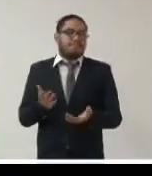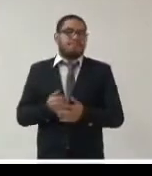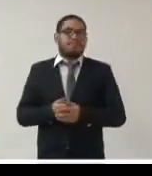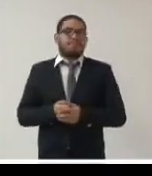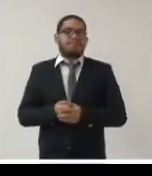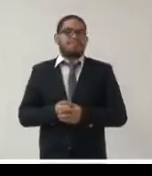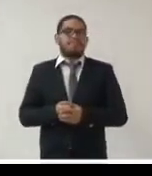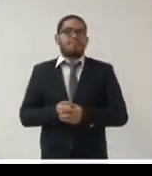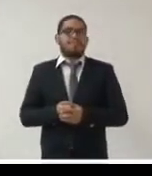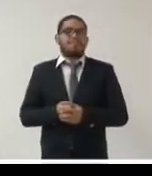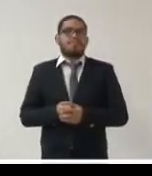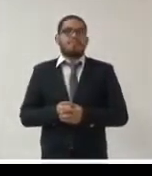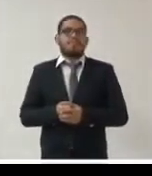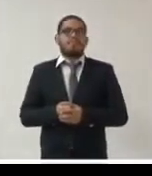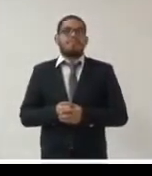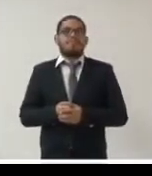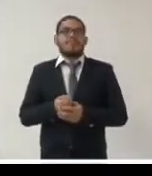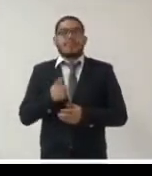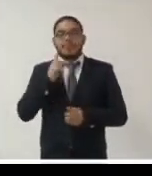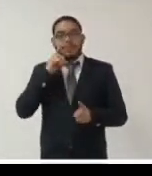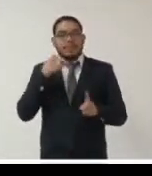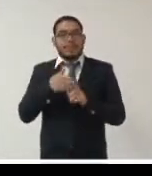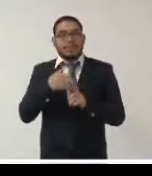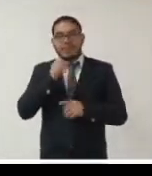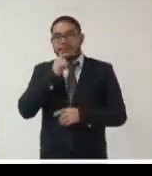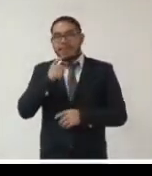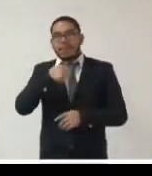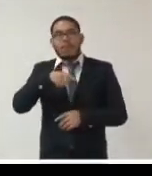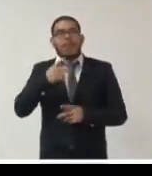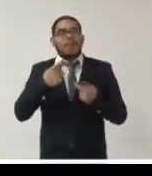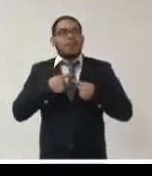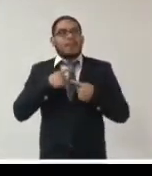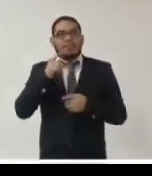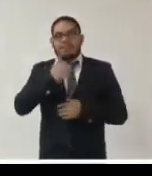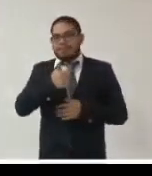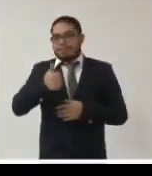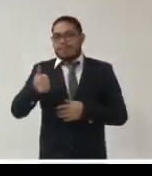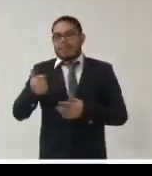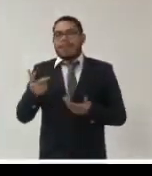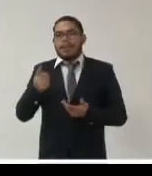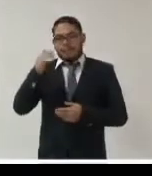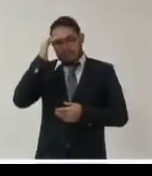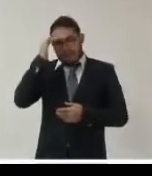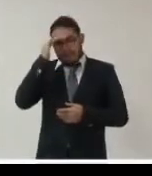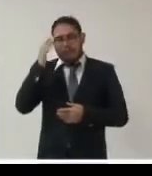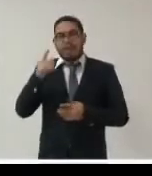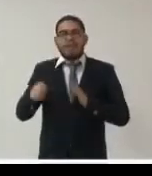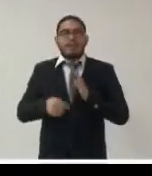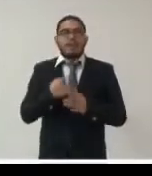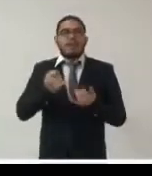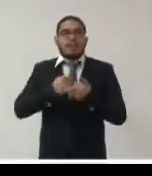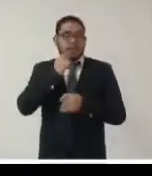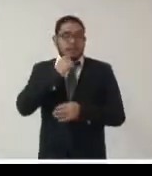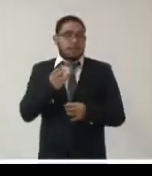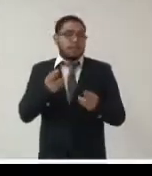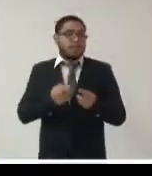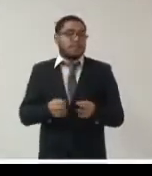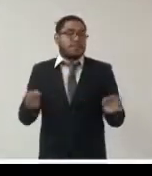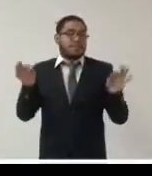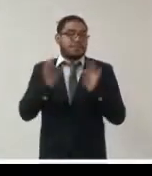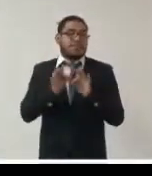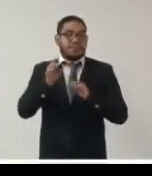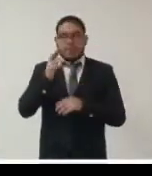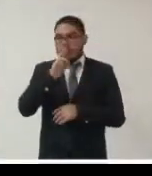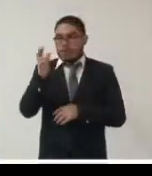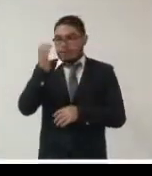de una manera muy consensuada entre todos los panelistas que empezar a implementar la importancia y el reconocimiento de